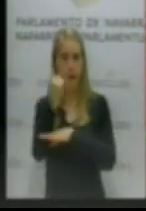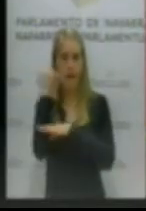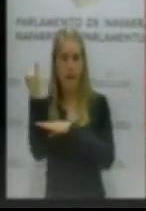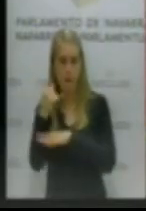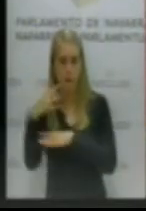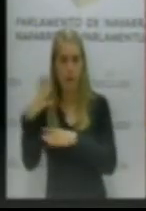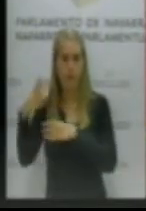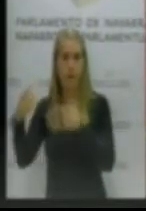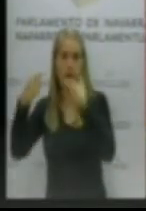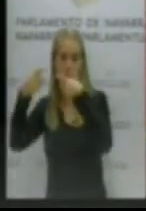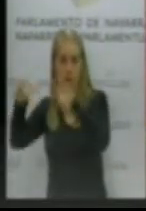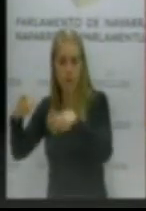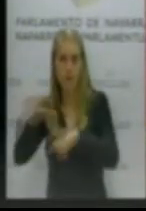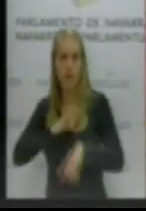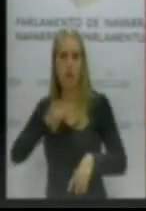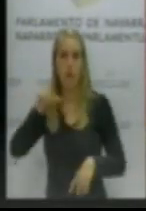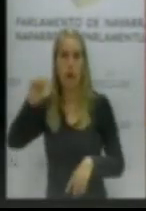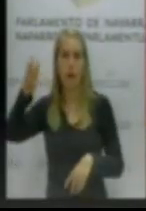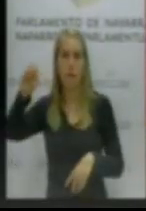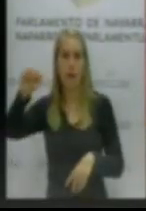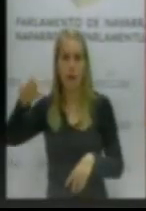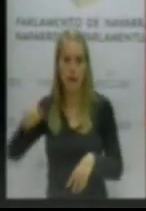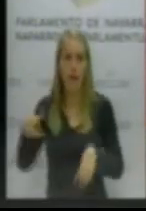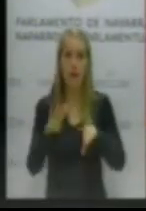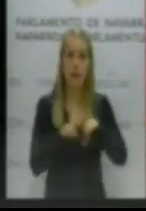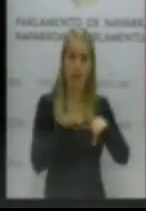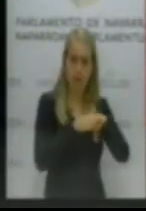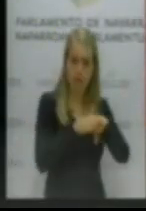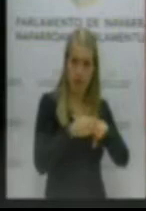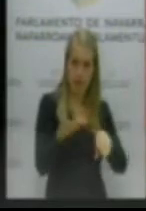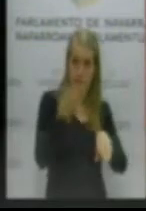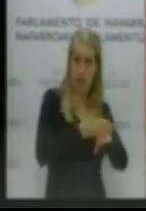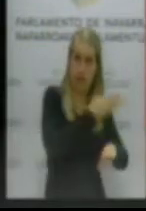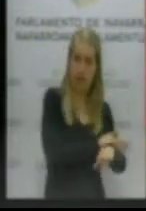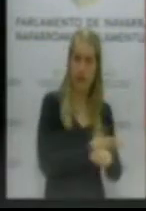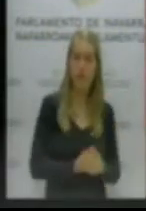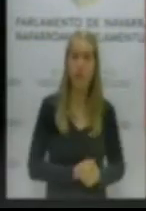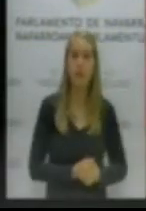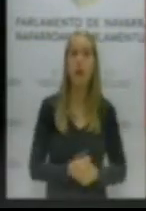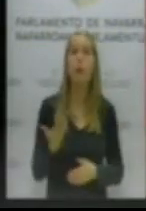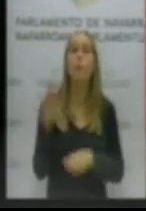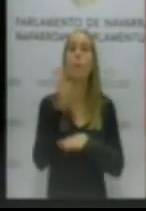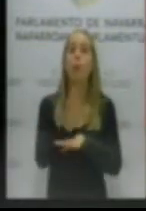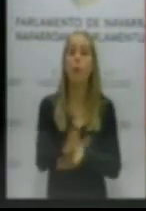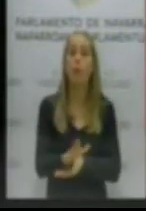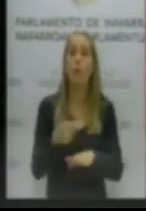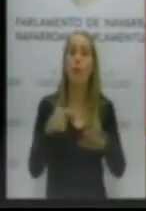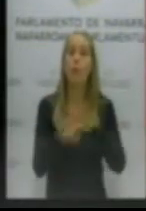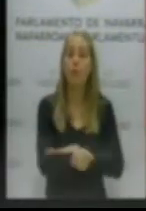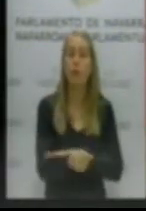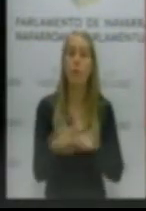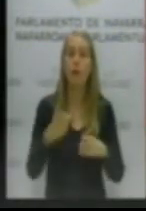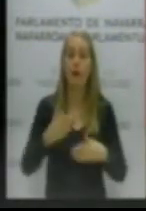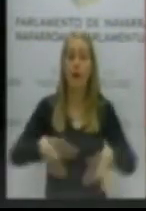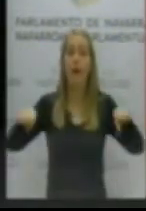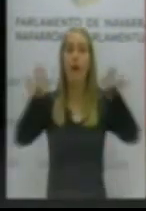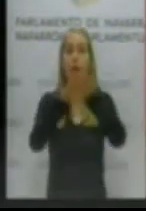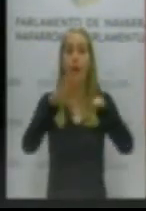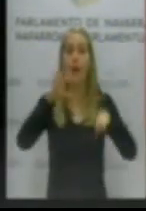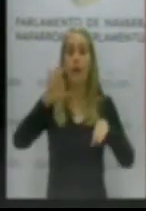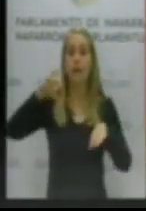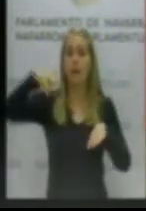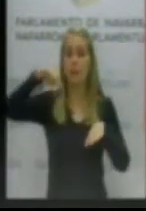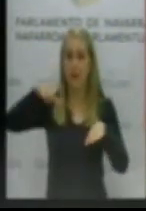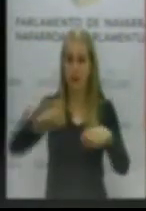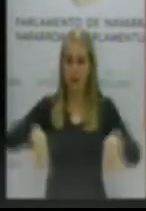legislatura de izquierda a izquierda. Bueno, pues presentó una moción, ¿sabe para qué? En 2014. Para equiparar las pensiones al SMI. Para equiparar las